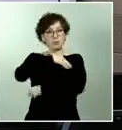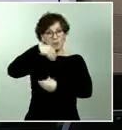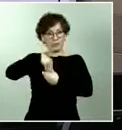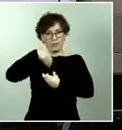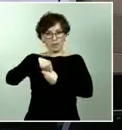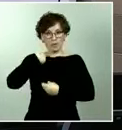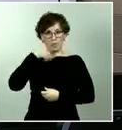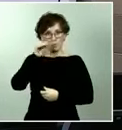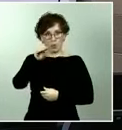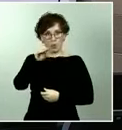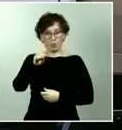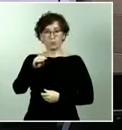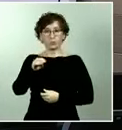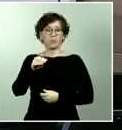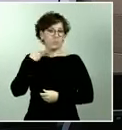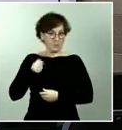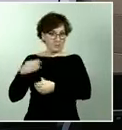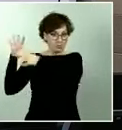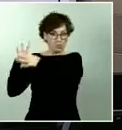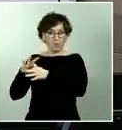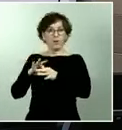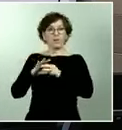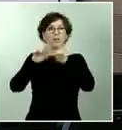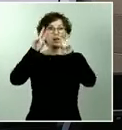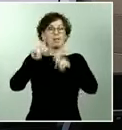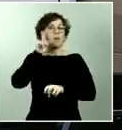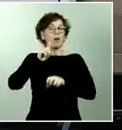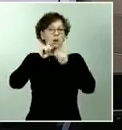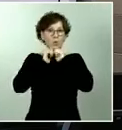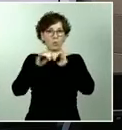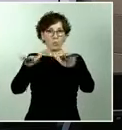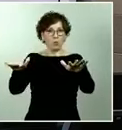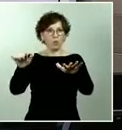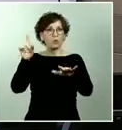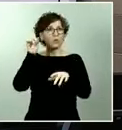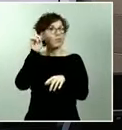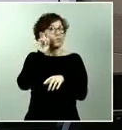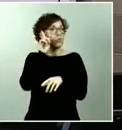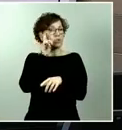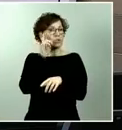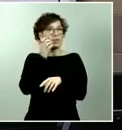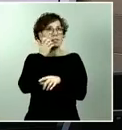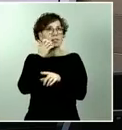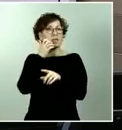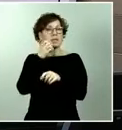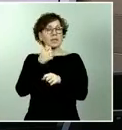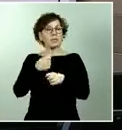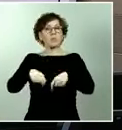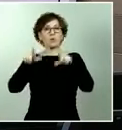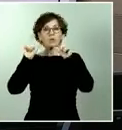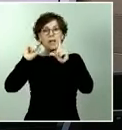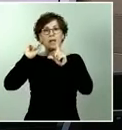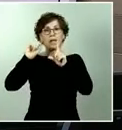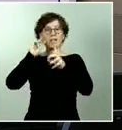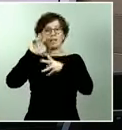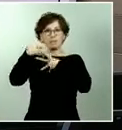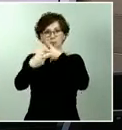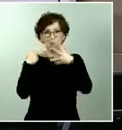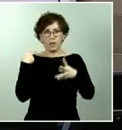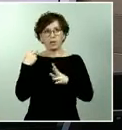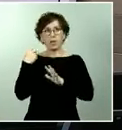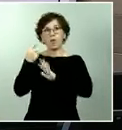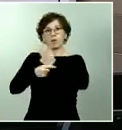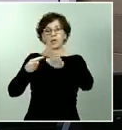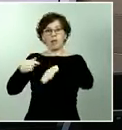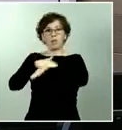bulos no sé si resolver un poco la situación del portal de transparencia o de la plataforma de contratación del Estado que ahora mismo no facilitan